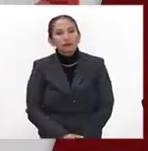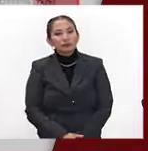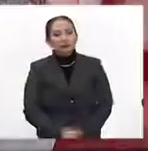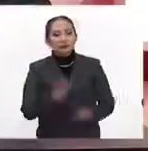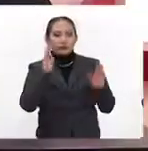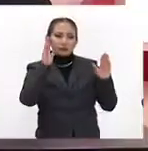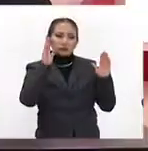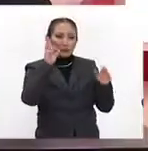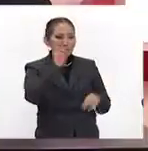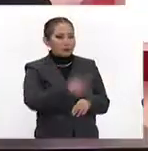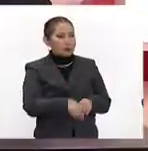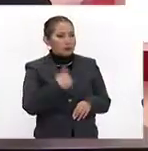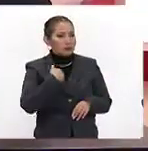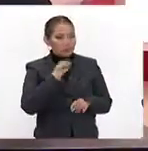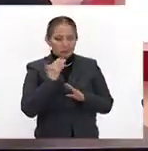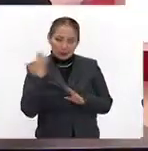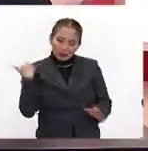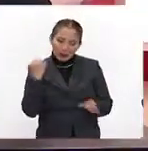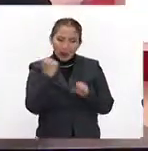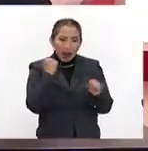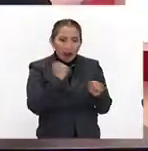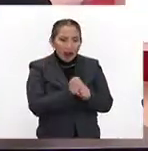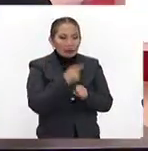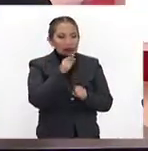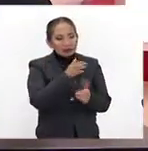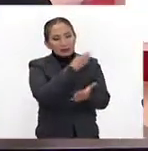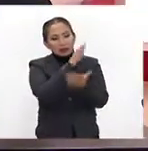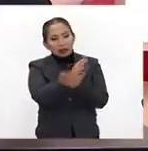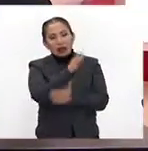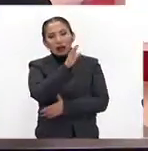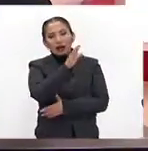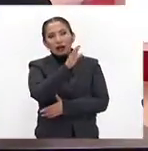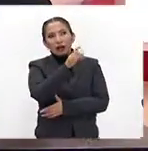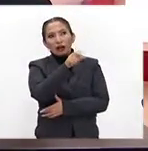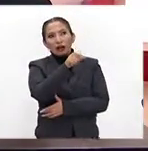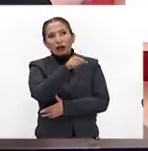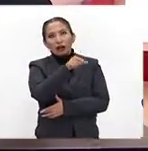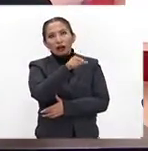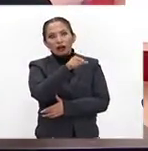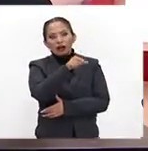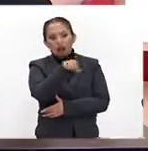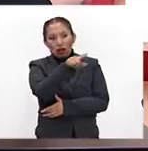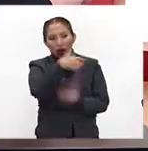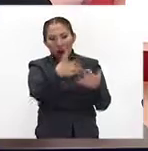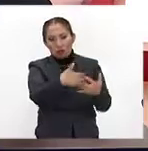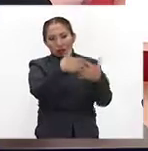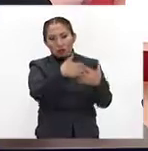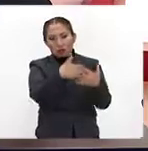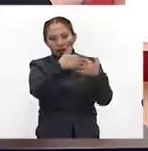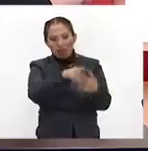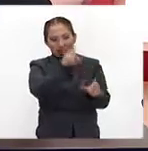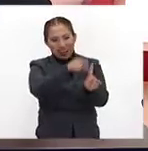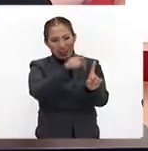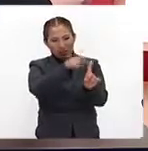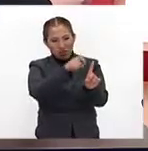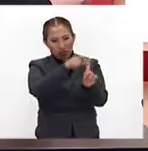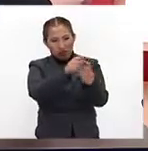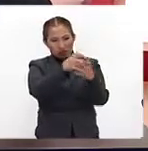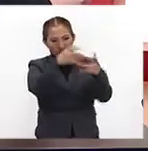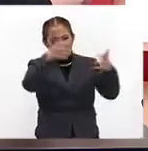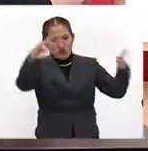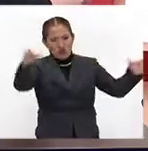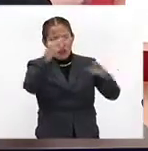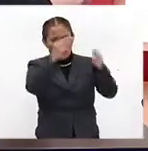maravilloso. Y la verdad es que yo hace unos años fui a Cartoon, bueno, a una de las empresas de caricaturas más